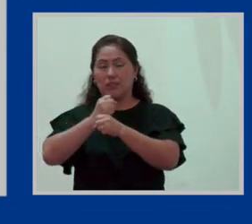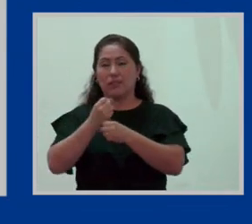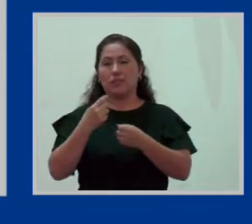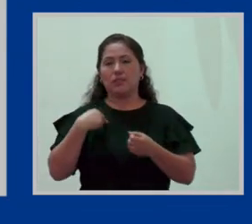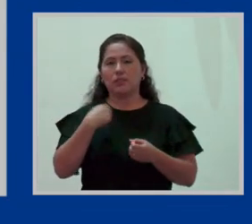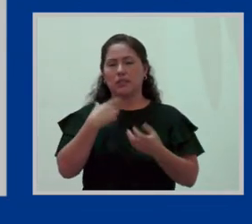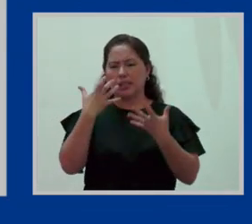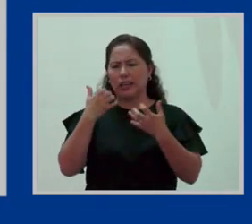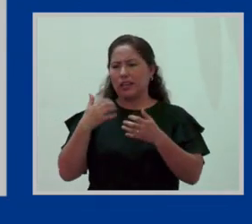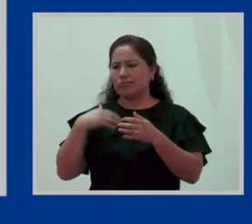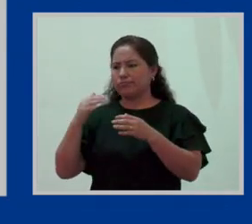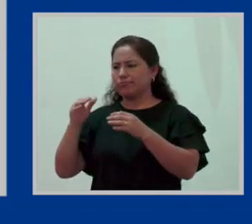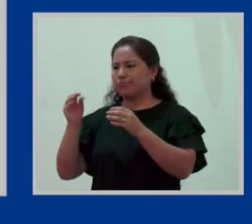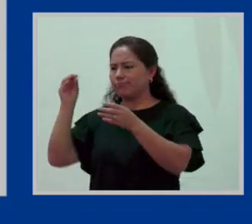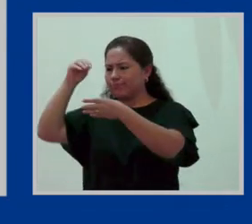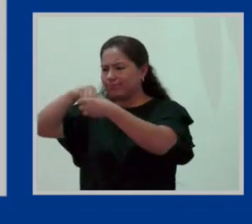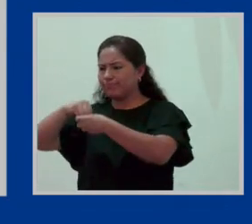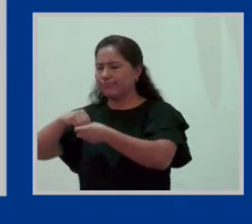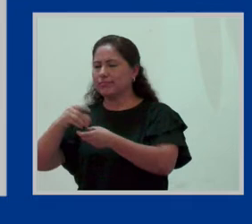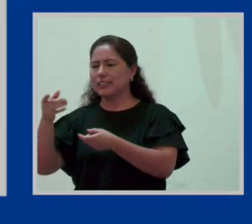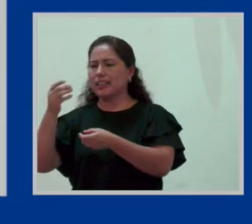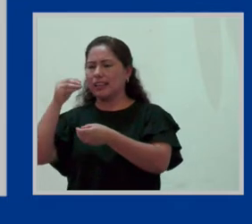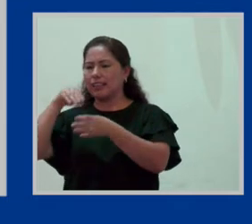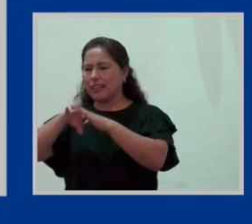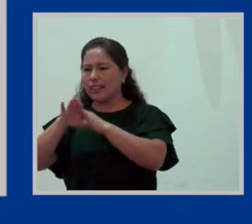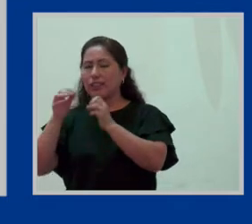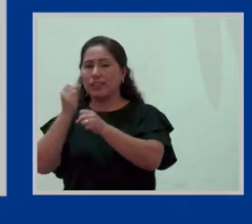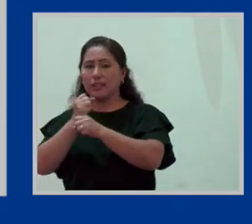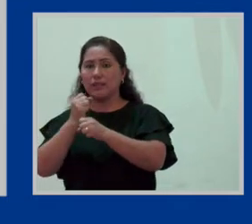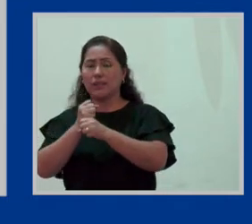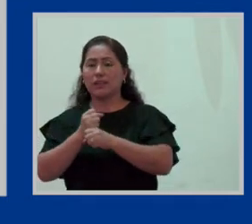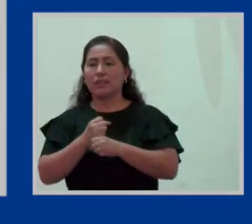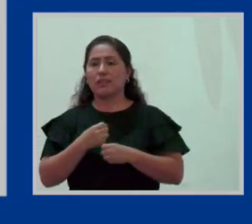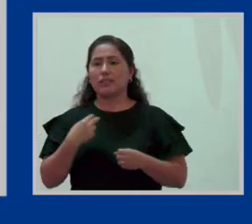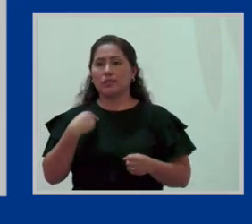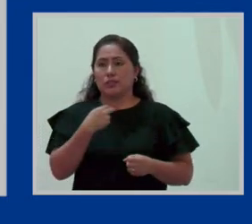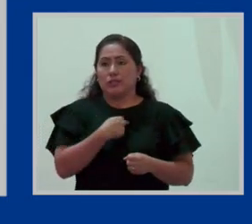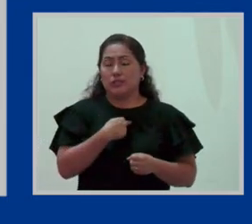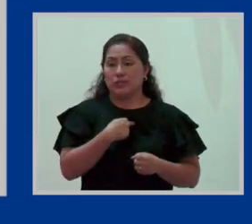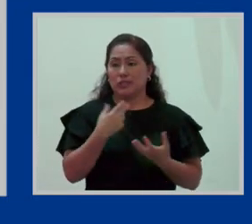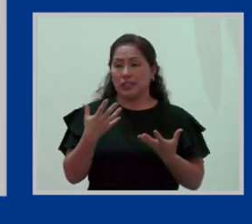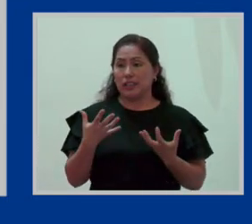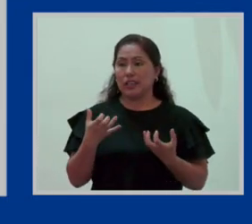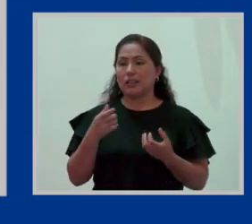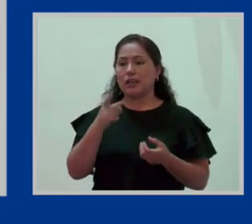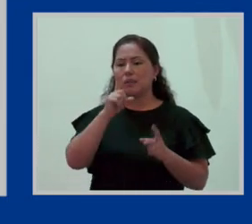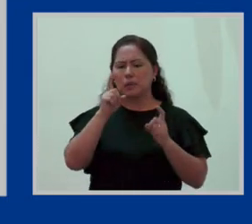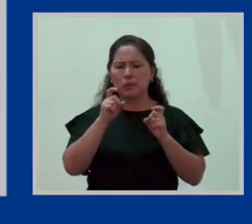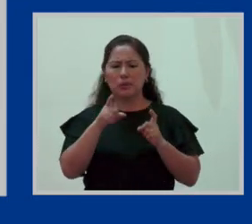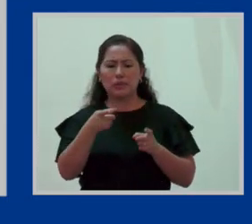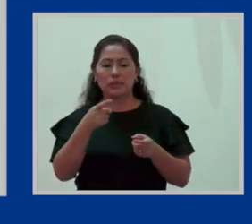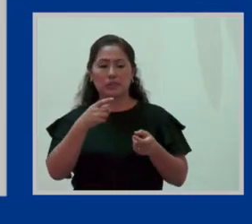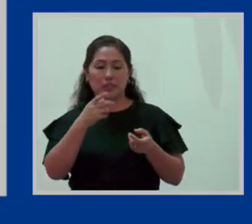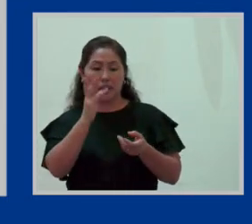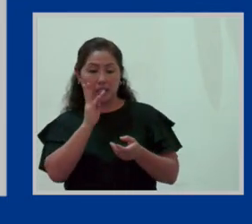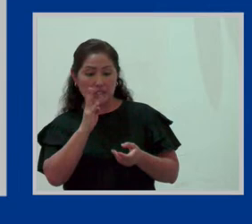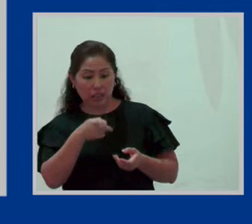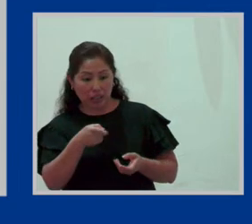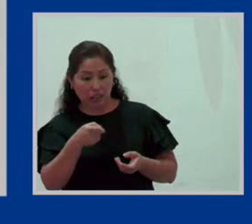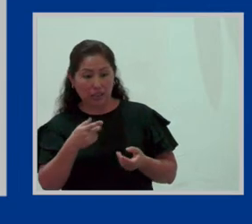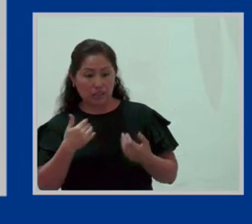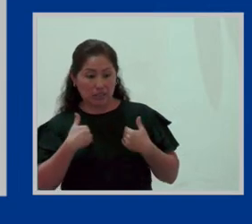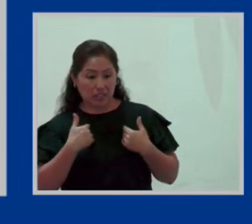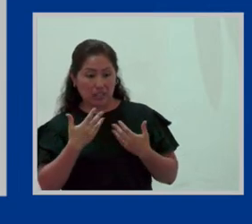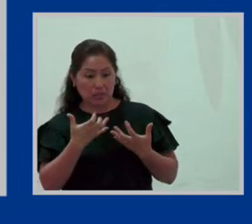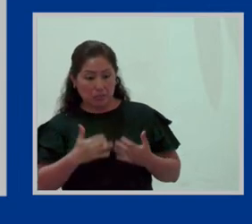trabajo, definitivamente casi que vas a tener la pregunta sobre la mesa de si estás casada, si esperas tener bebés